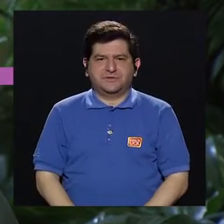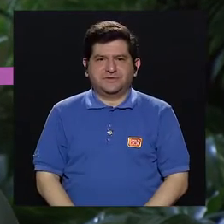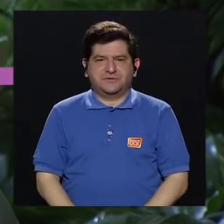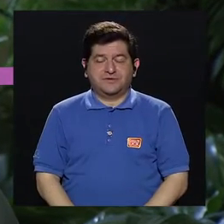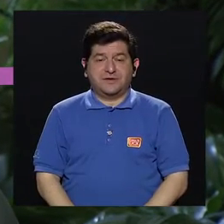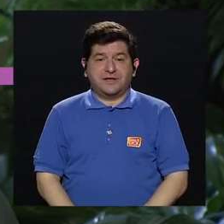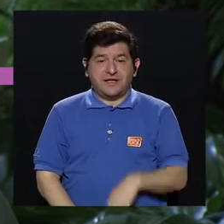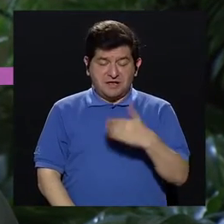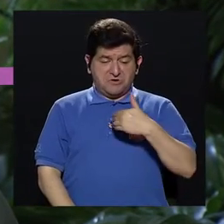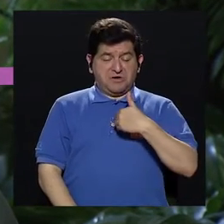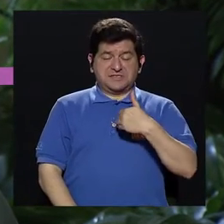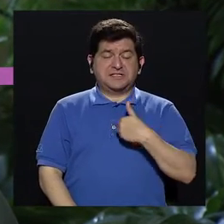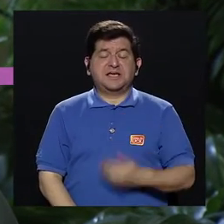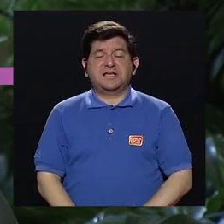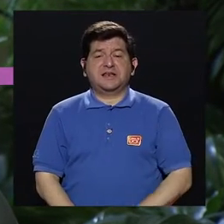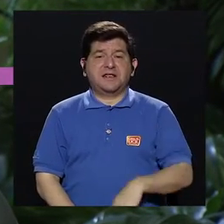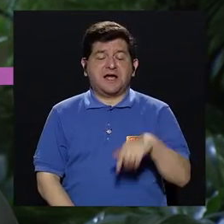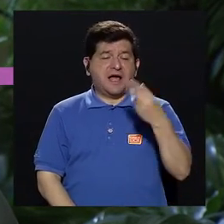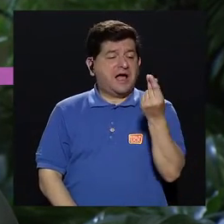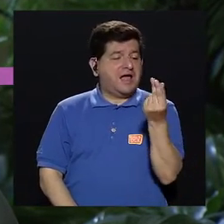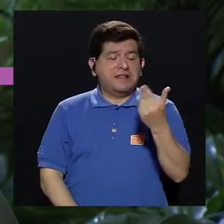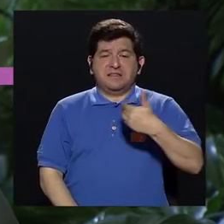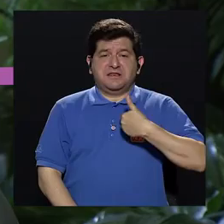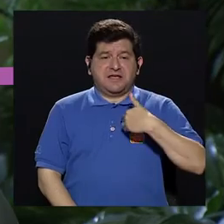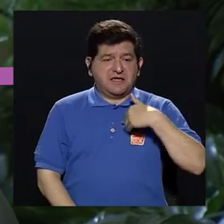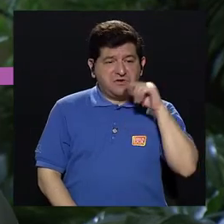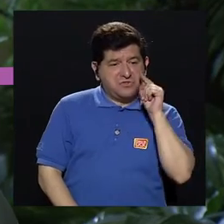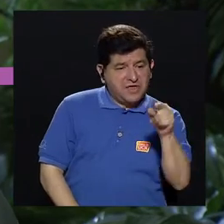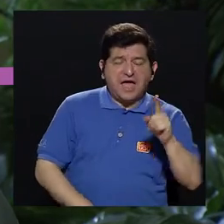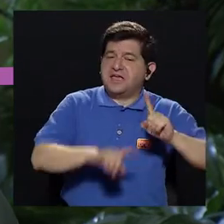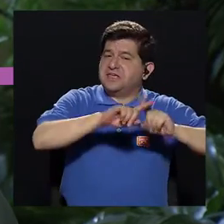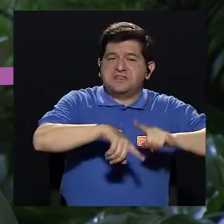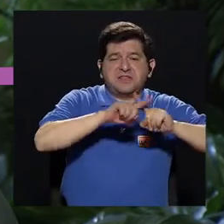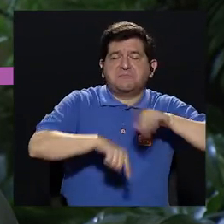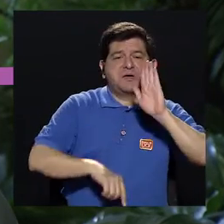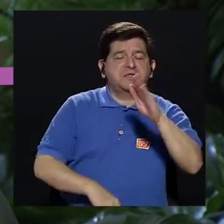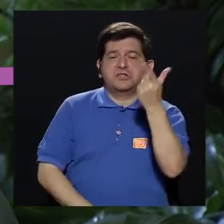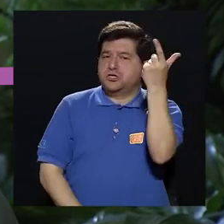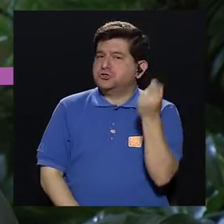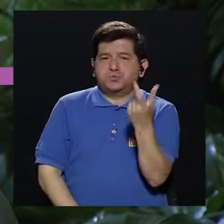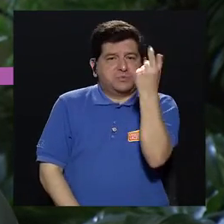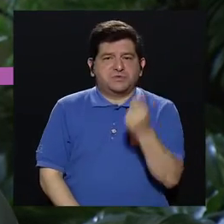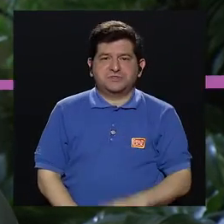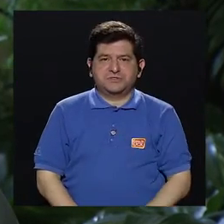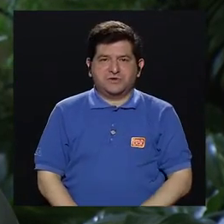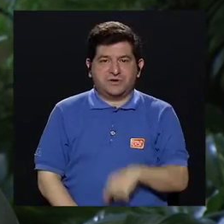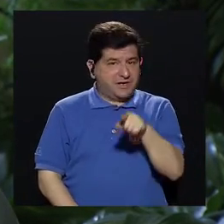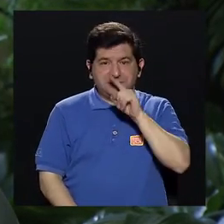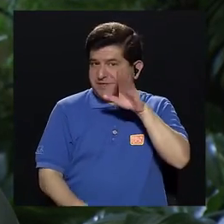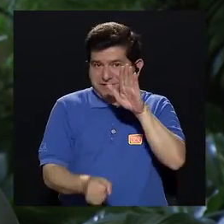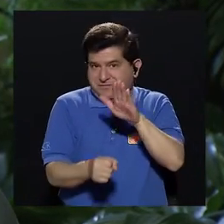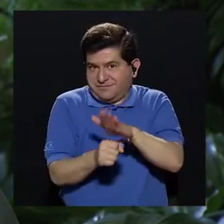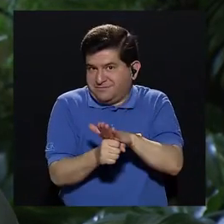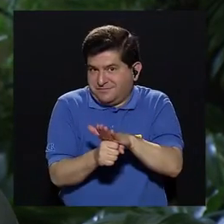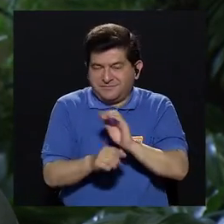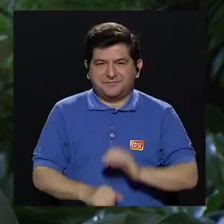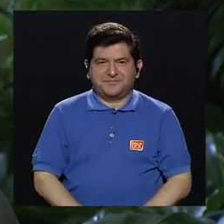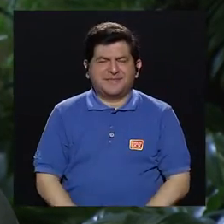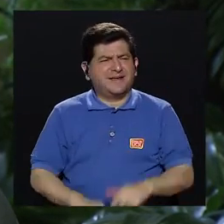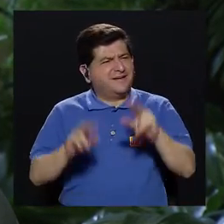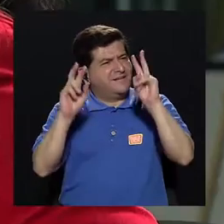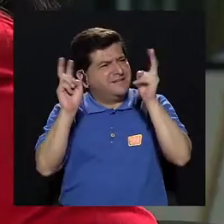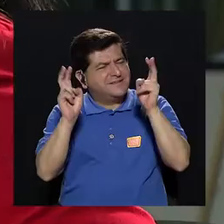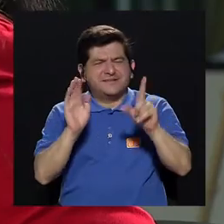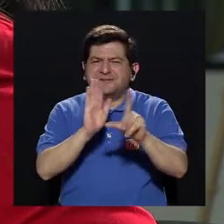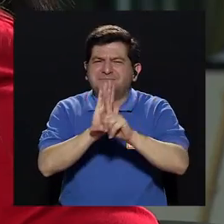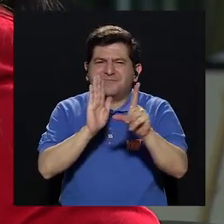El compromiso que habría es la plata que tengamos, de esa plata dependerá su pensión, así no está la promesa. Entonces, es